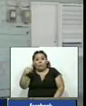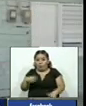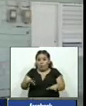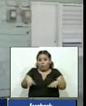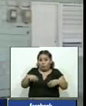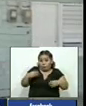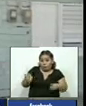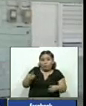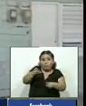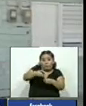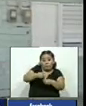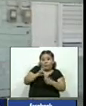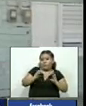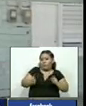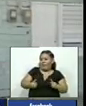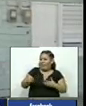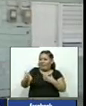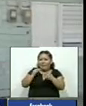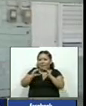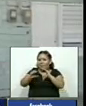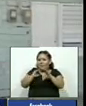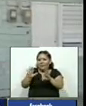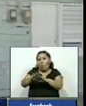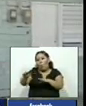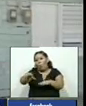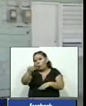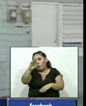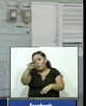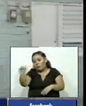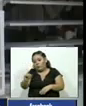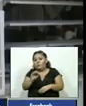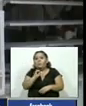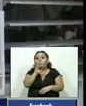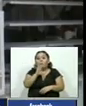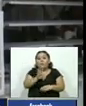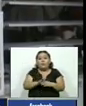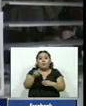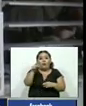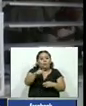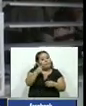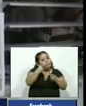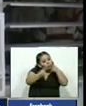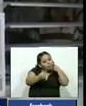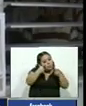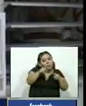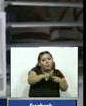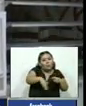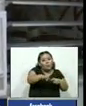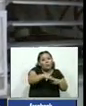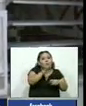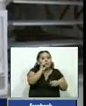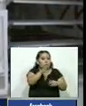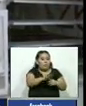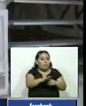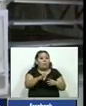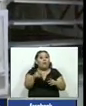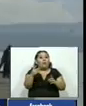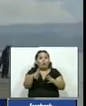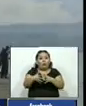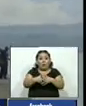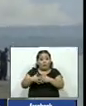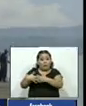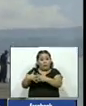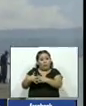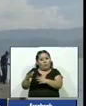asumió la presidencia Durante un paseo a las puertas de la base norteamericana Díaz-Canel dijo que los Estados